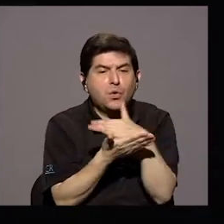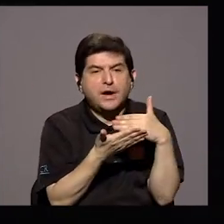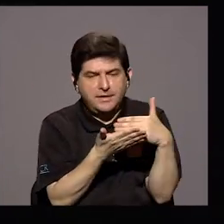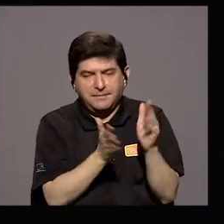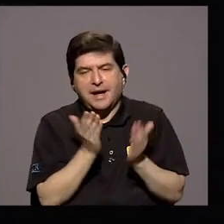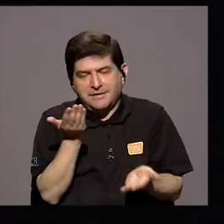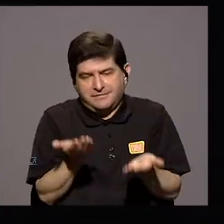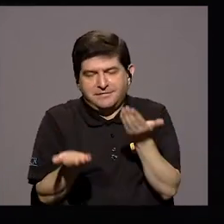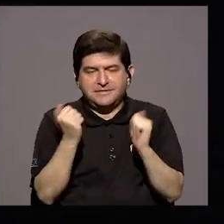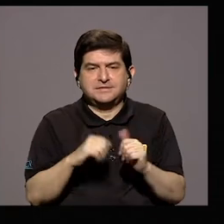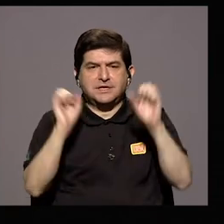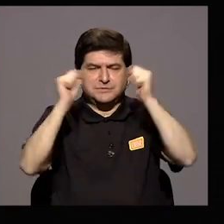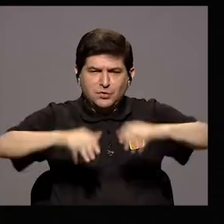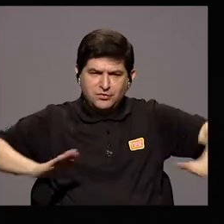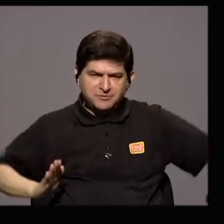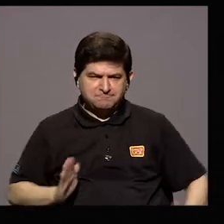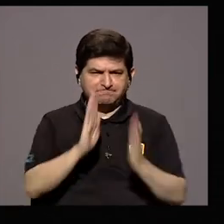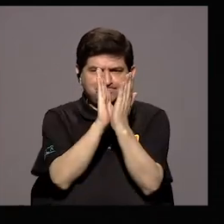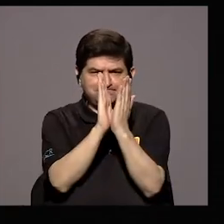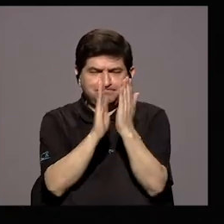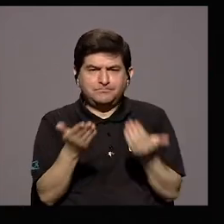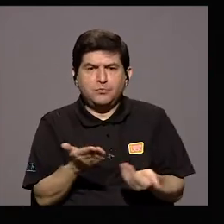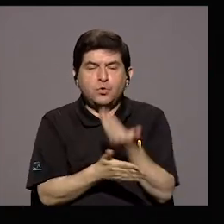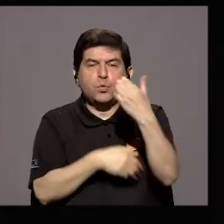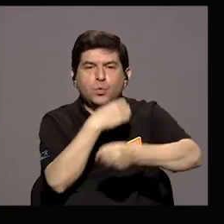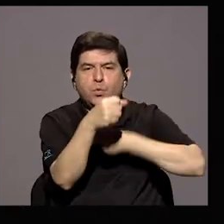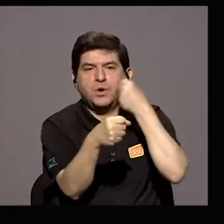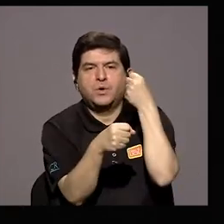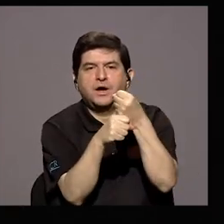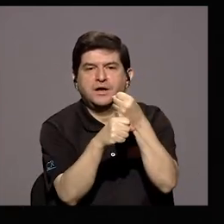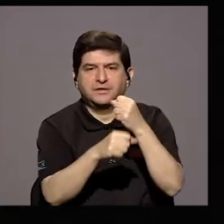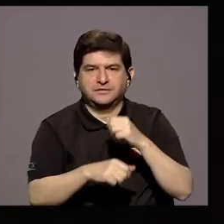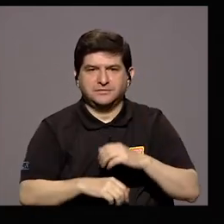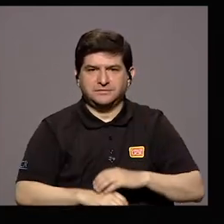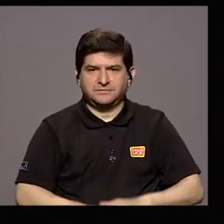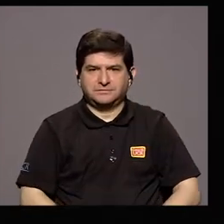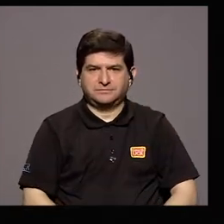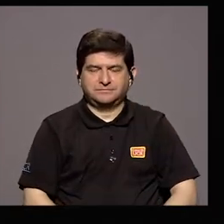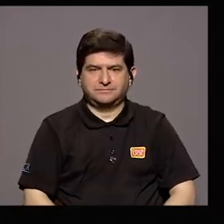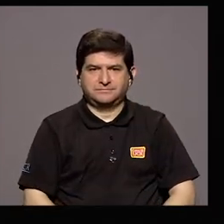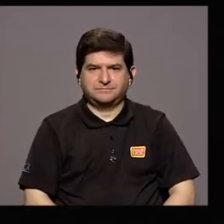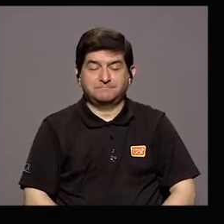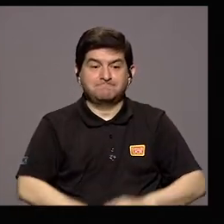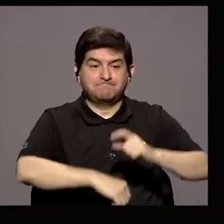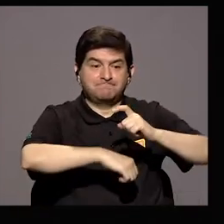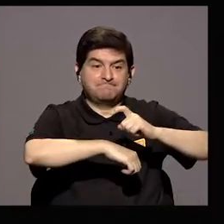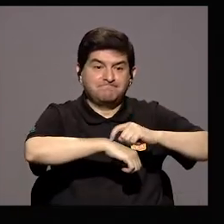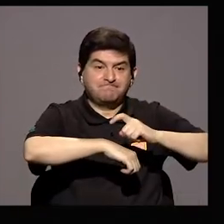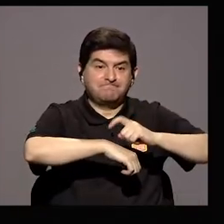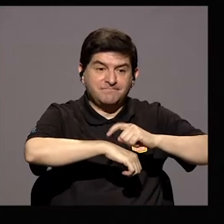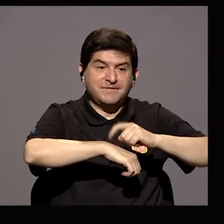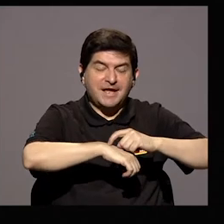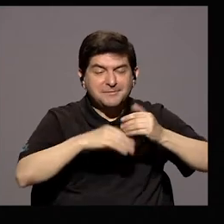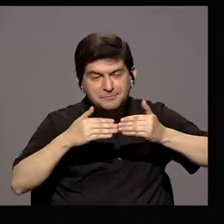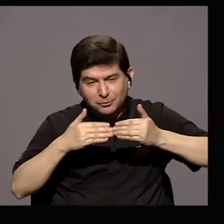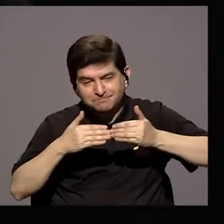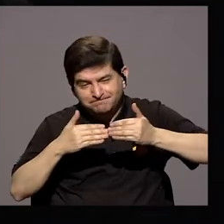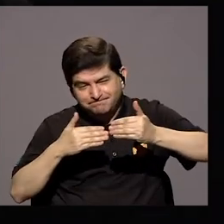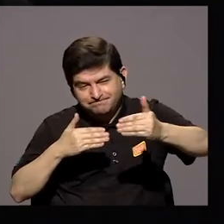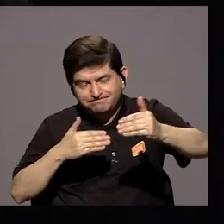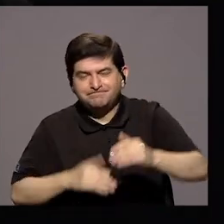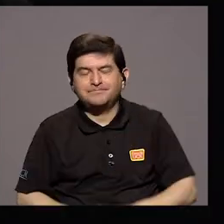herramientas Para afrontar este nuevo año Y bueno, un tiempo más En